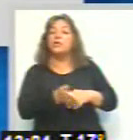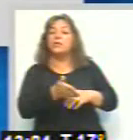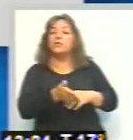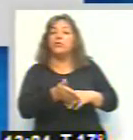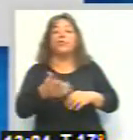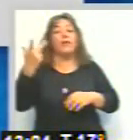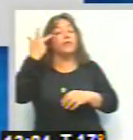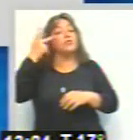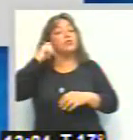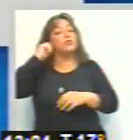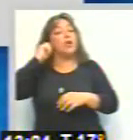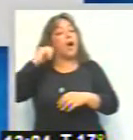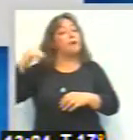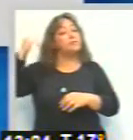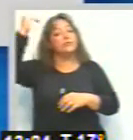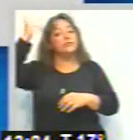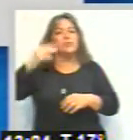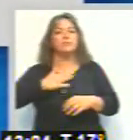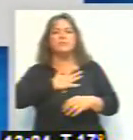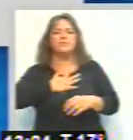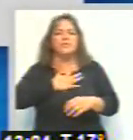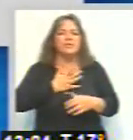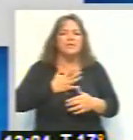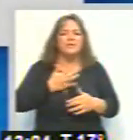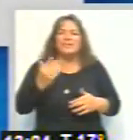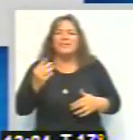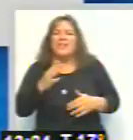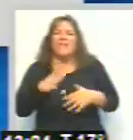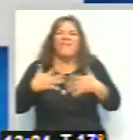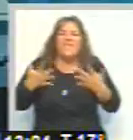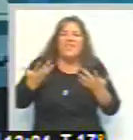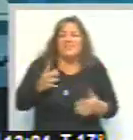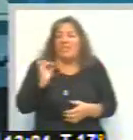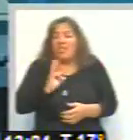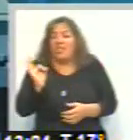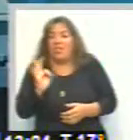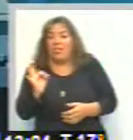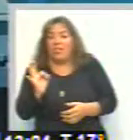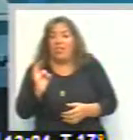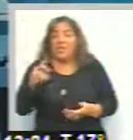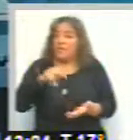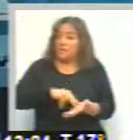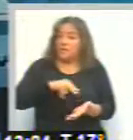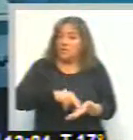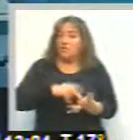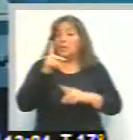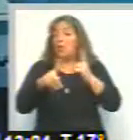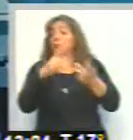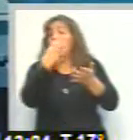mayores de 18 años manifiesta sentirse poco feliz o nada feliz en el Gran Salta. Algunos de los